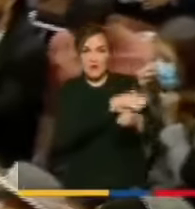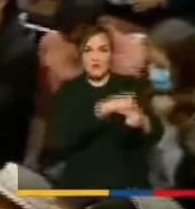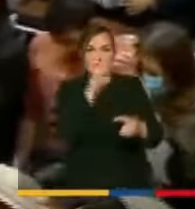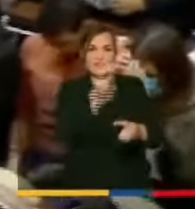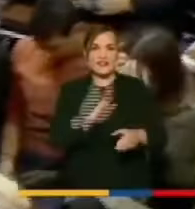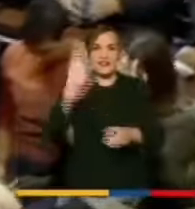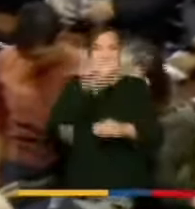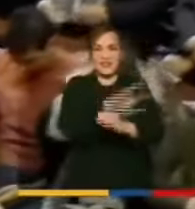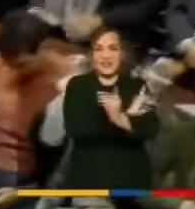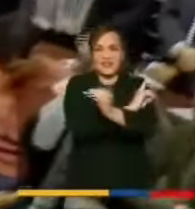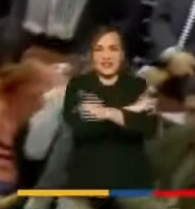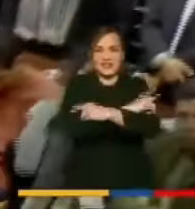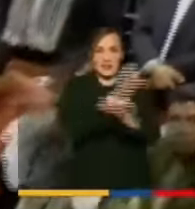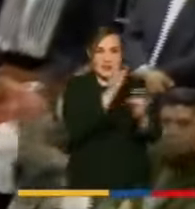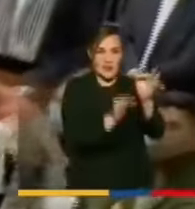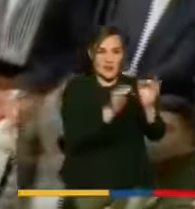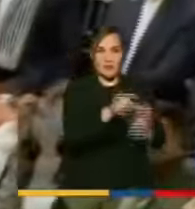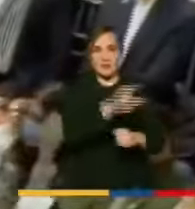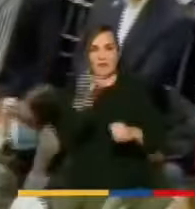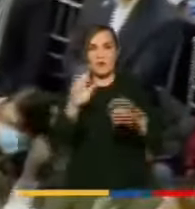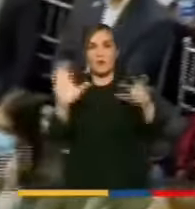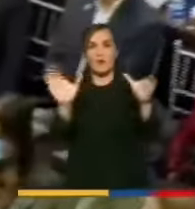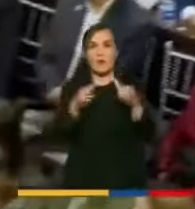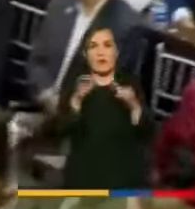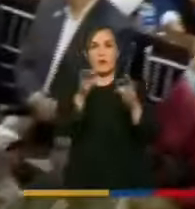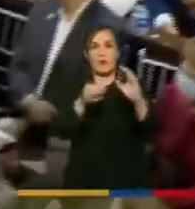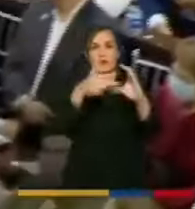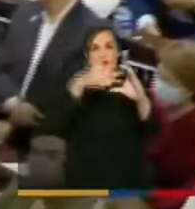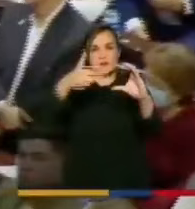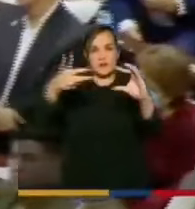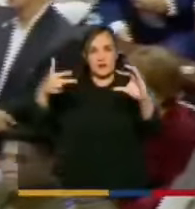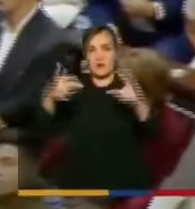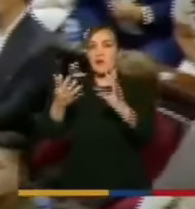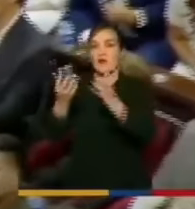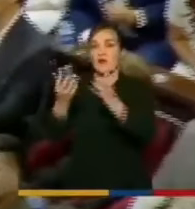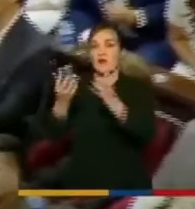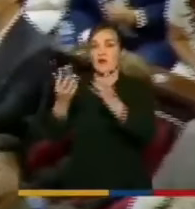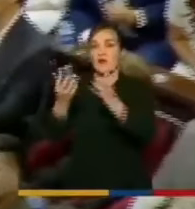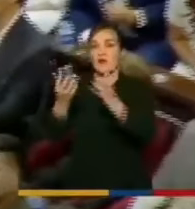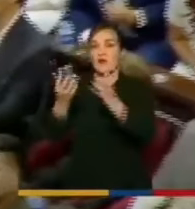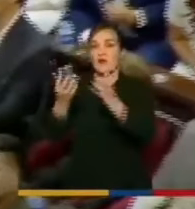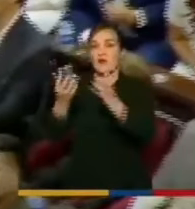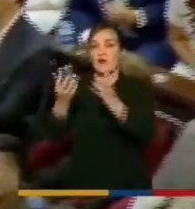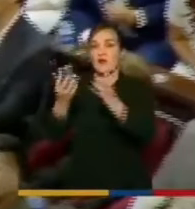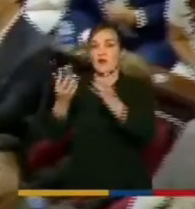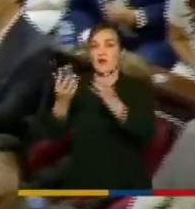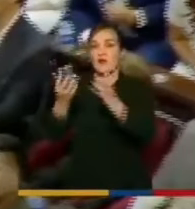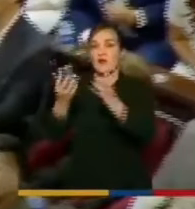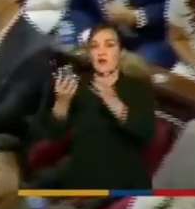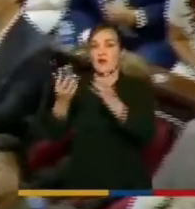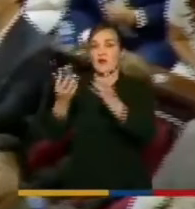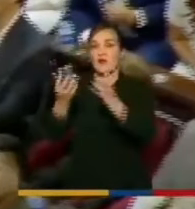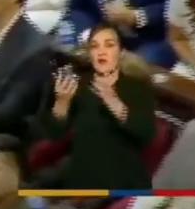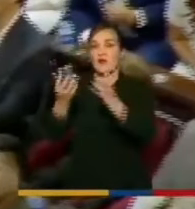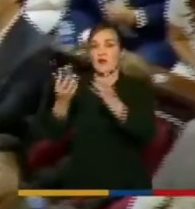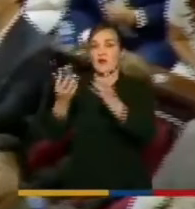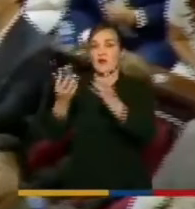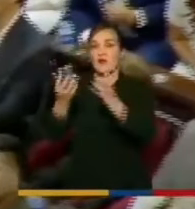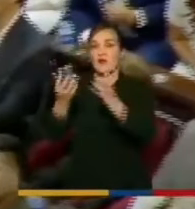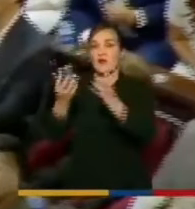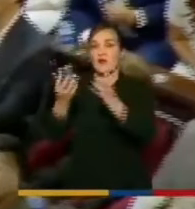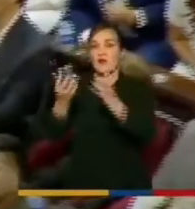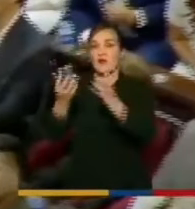Judicial. Corte Constitucional. Consejo de Estado. Señores vicepresidentes... Bueno, que inicie saludando a...